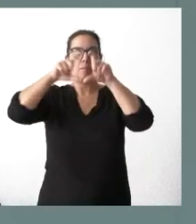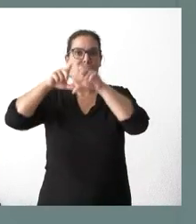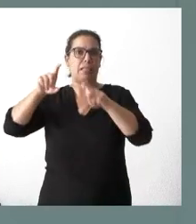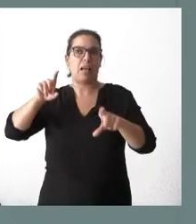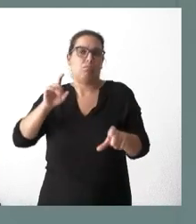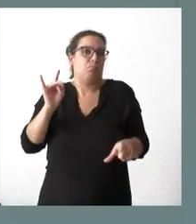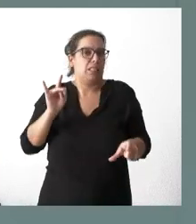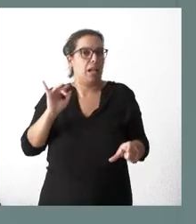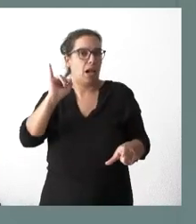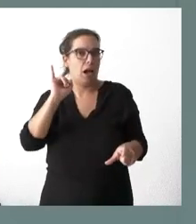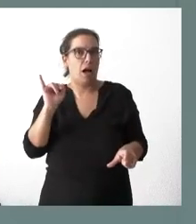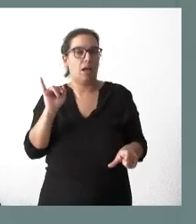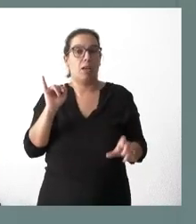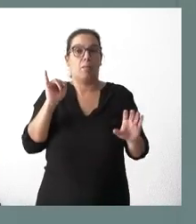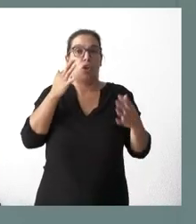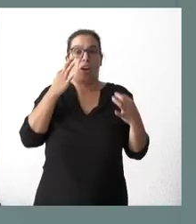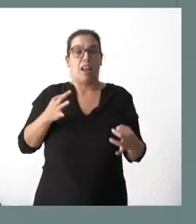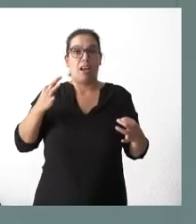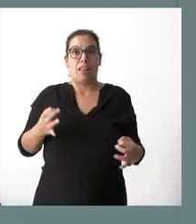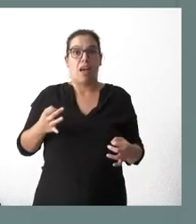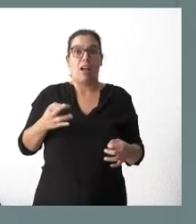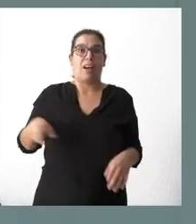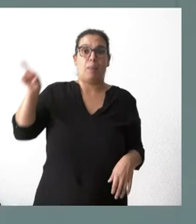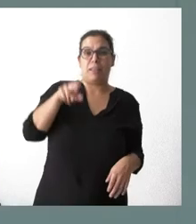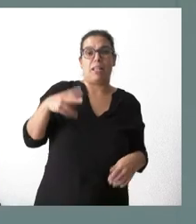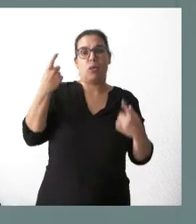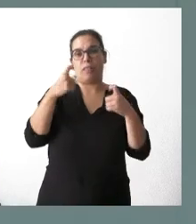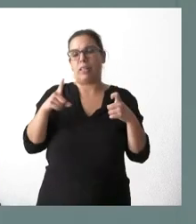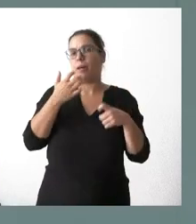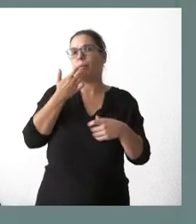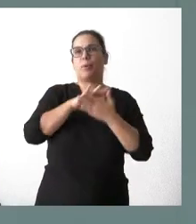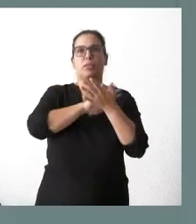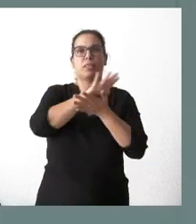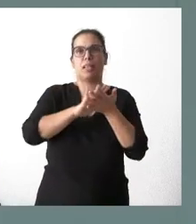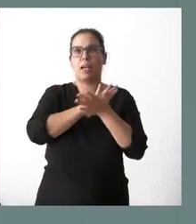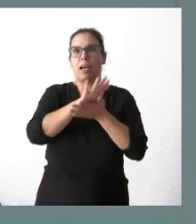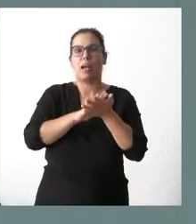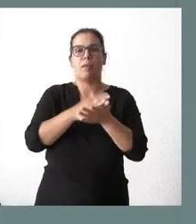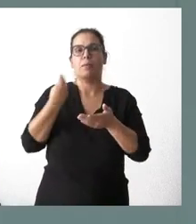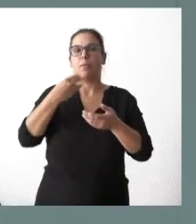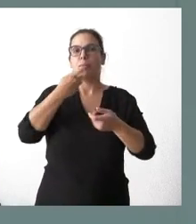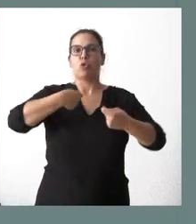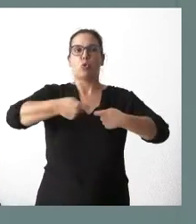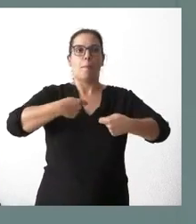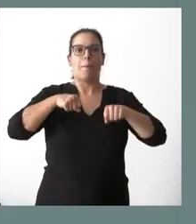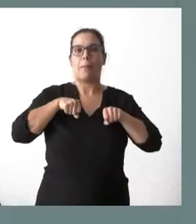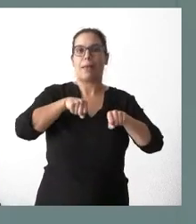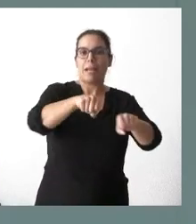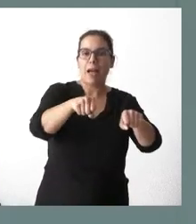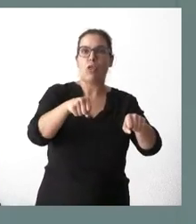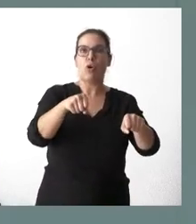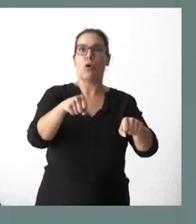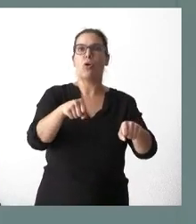todas ellas. No sé si tiene sentido el que lo repasemos. Es verdad que se ha hablado de la posibilidad de que los supermercados tengan puertas